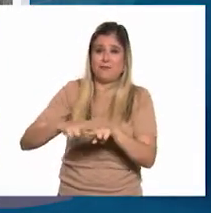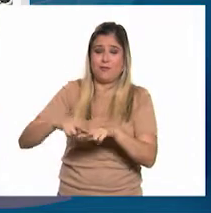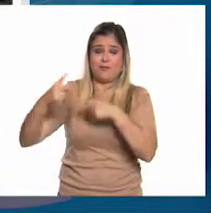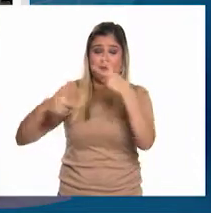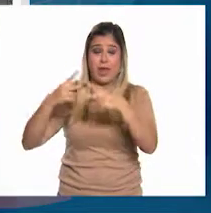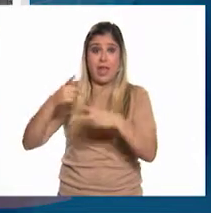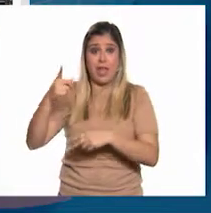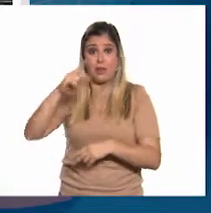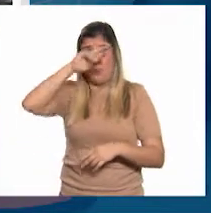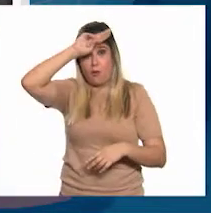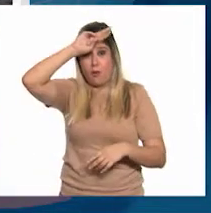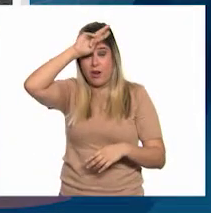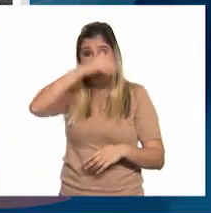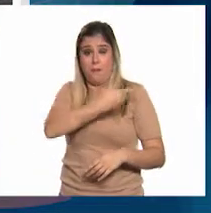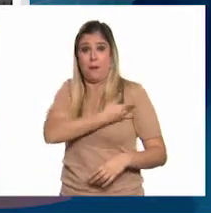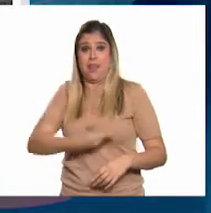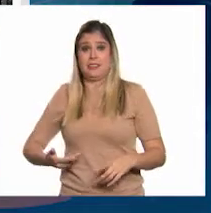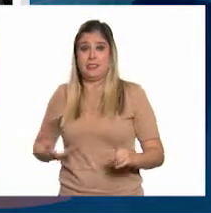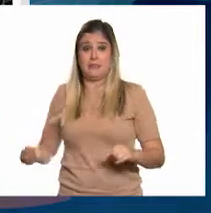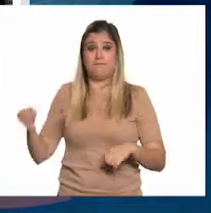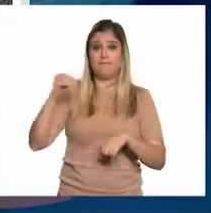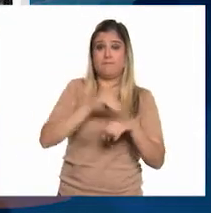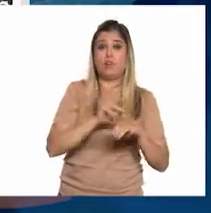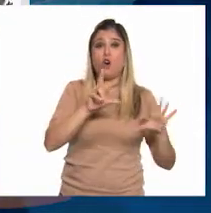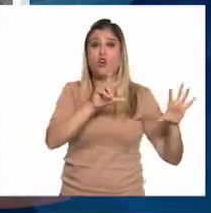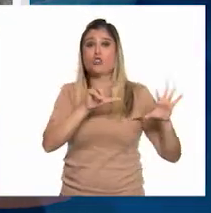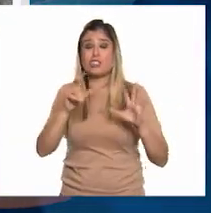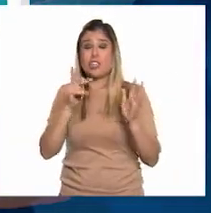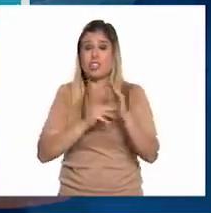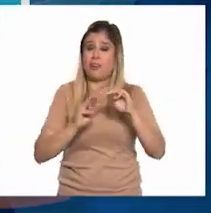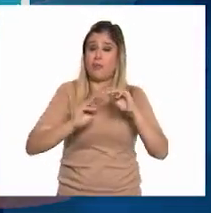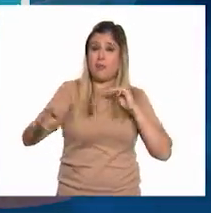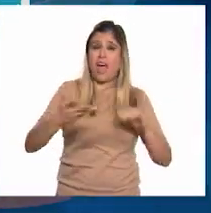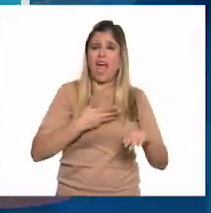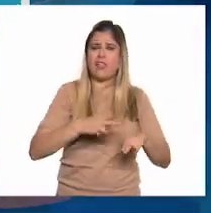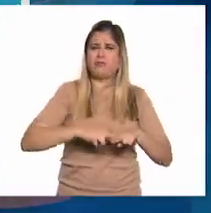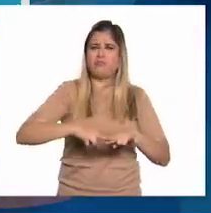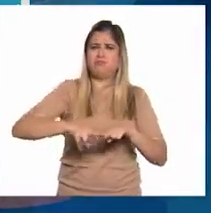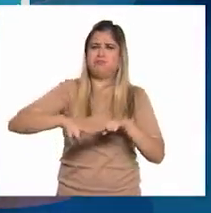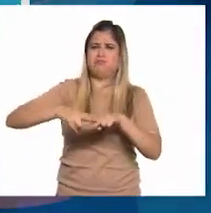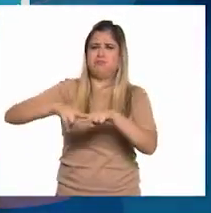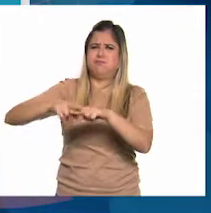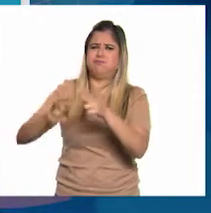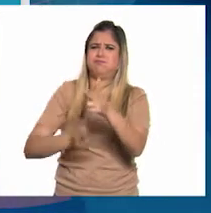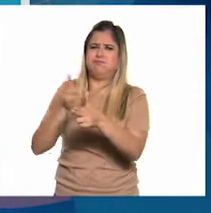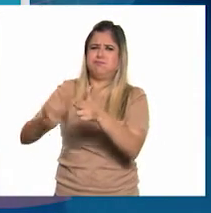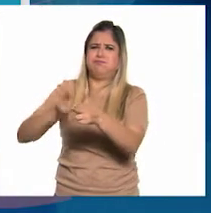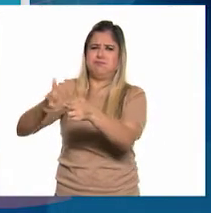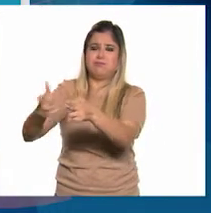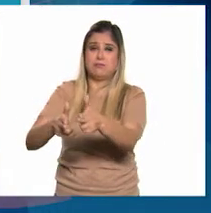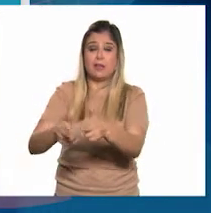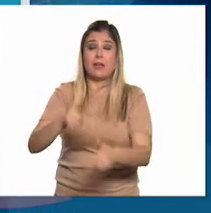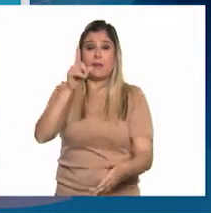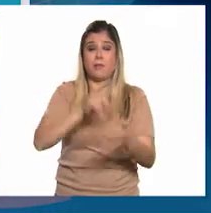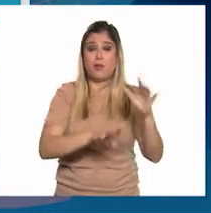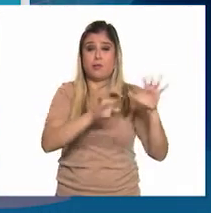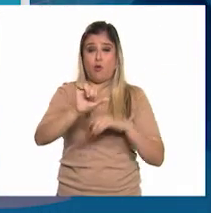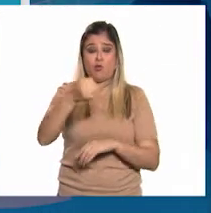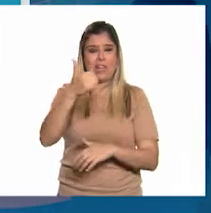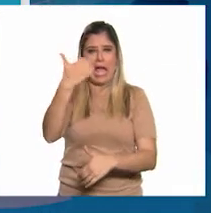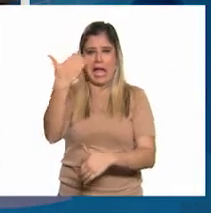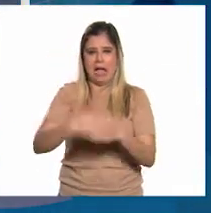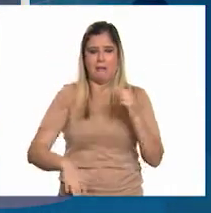a la presidencia, había cerca de 800 kilómetros de vías férreas. Cuando terminó su gobierno en 1911,